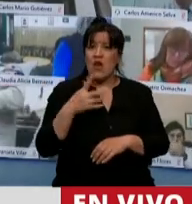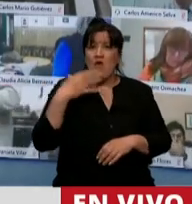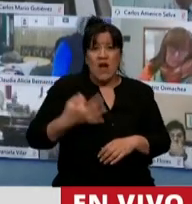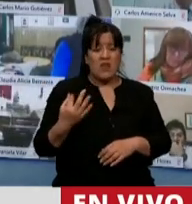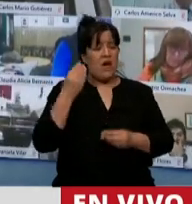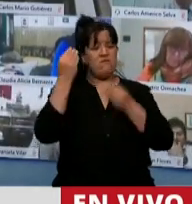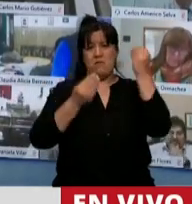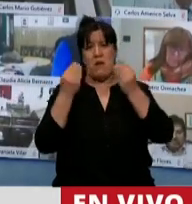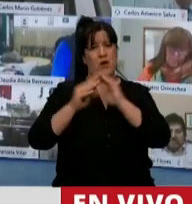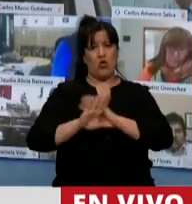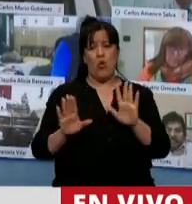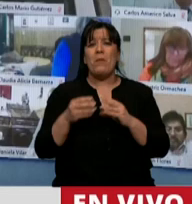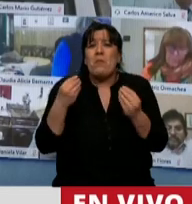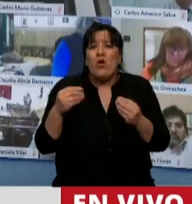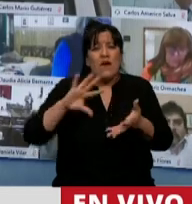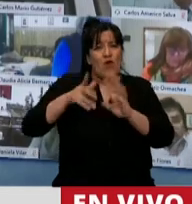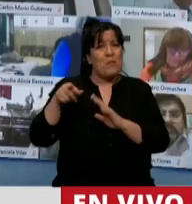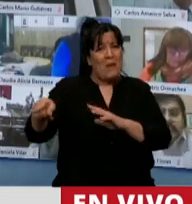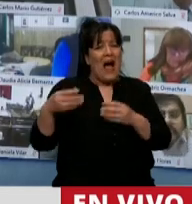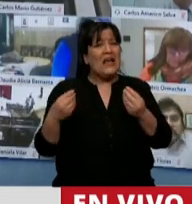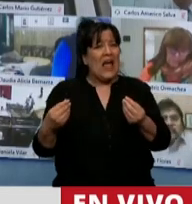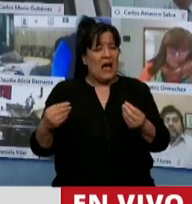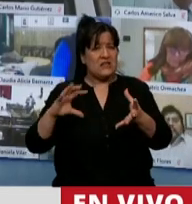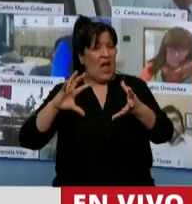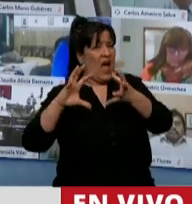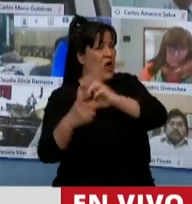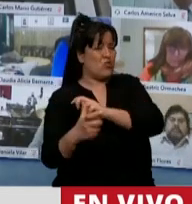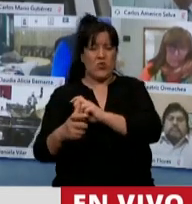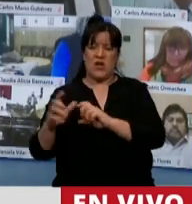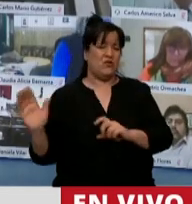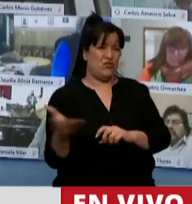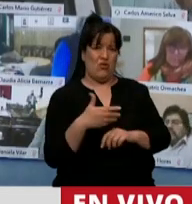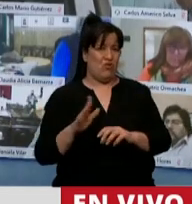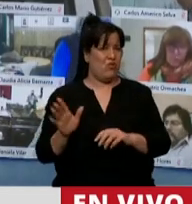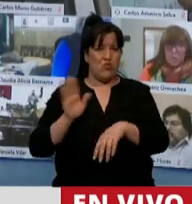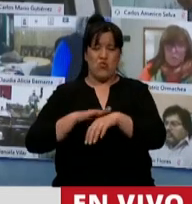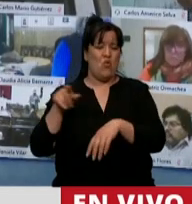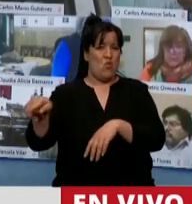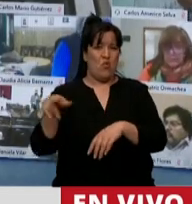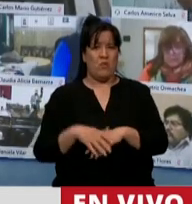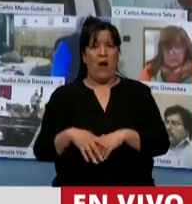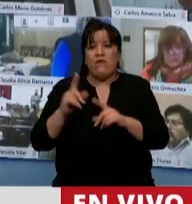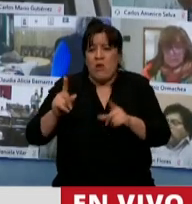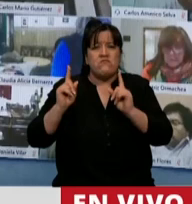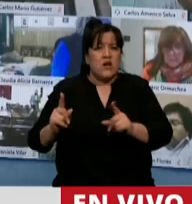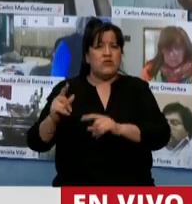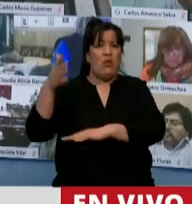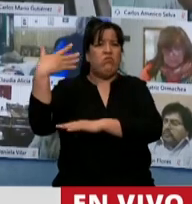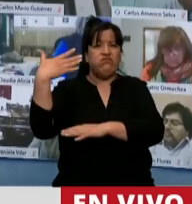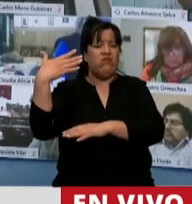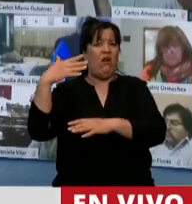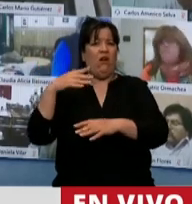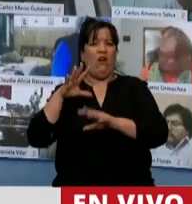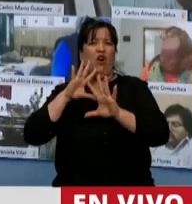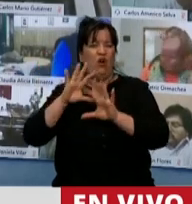realmente porque lo que están haciendo es embarrar la cancha. Lo que están haciendo es reproducir el discurso del odio.